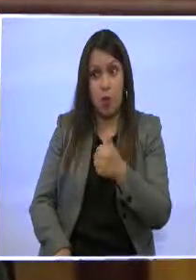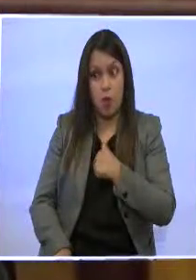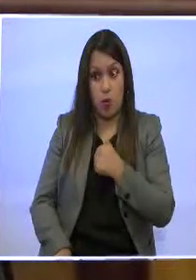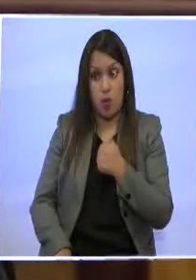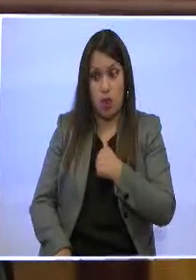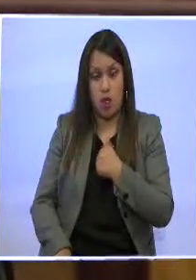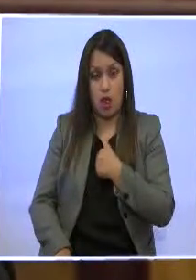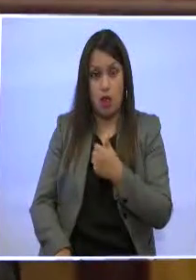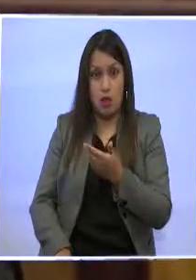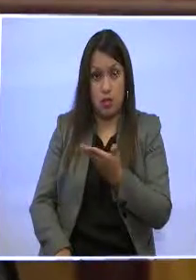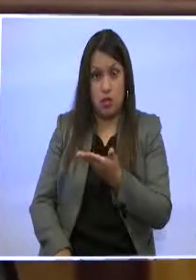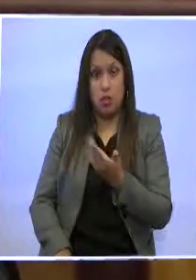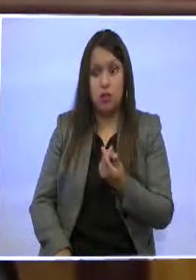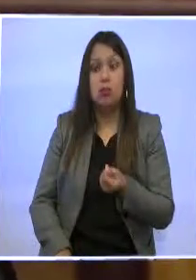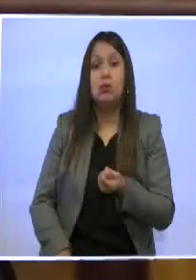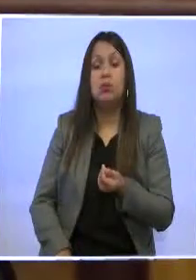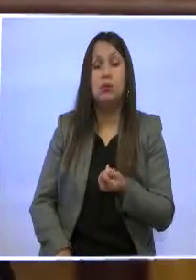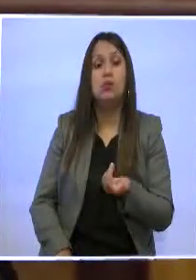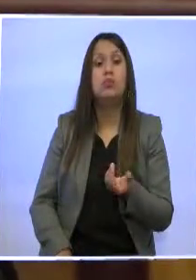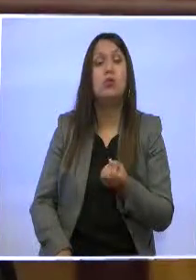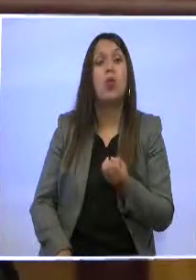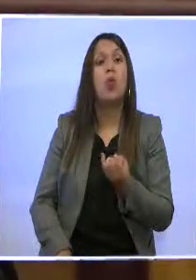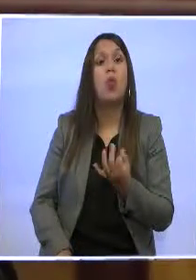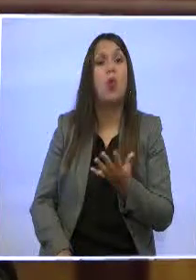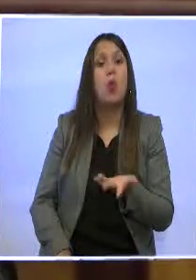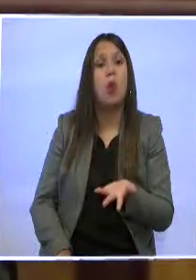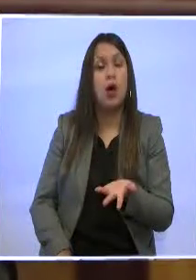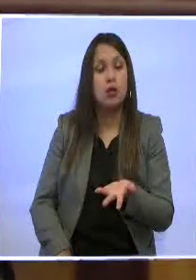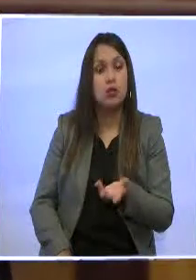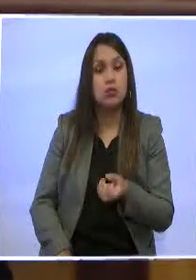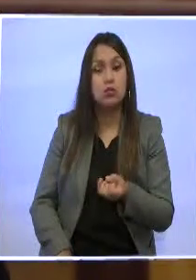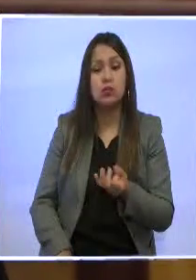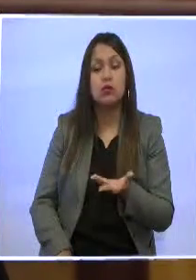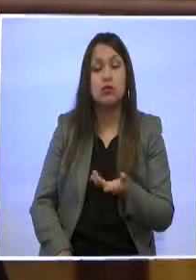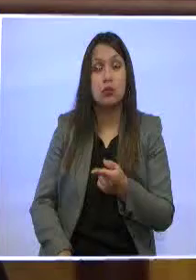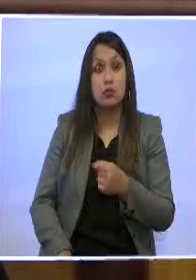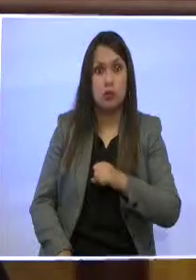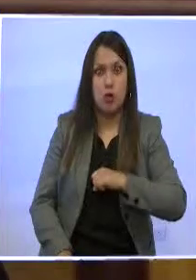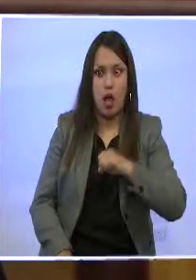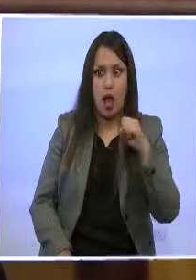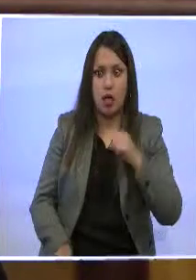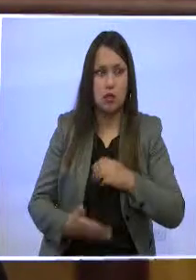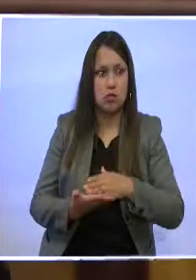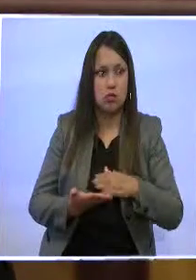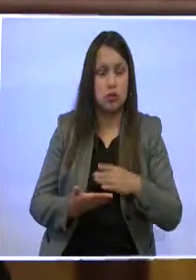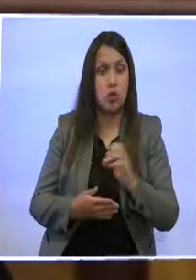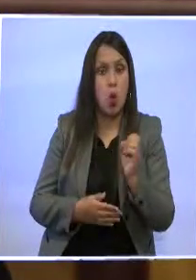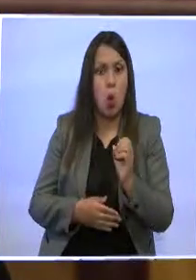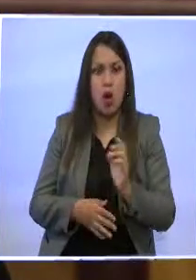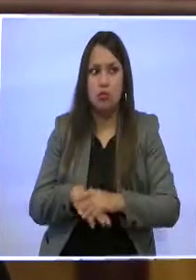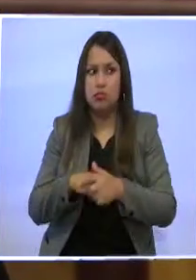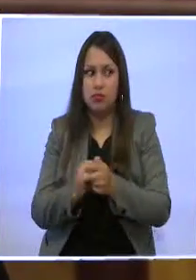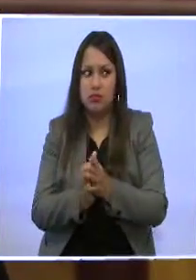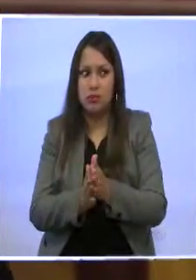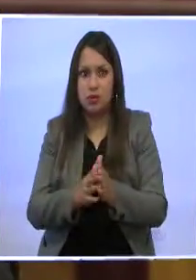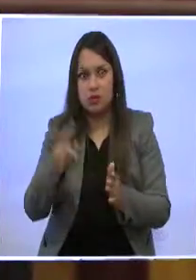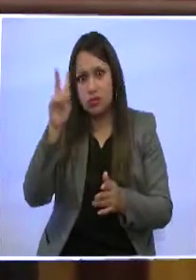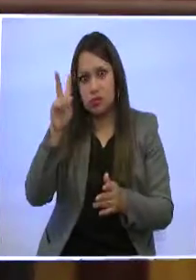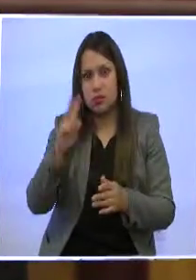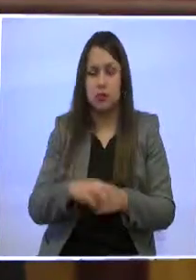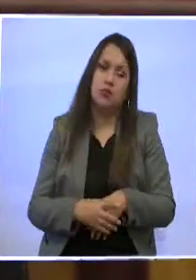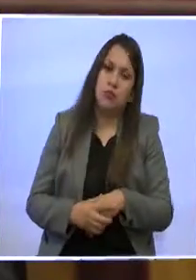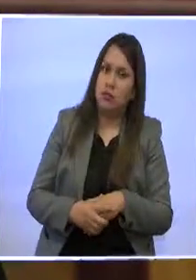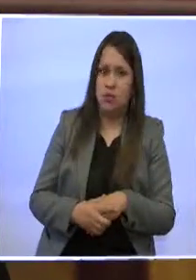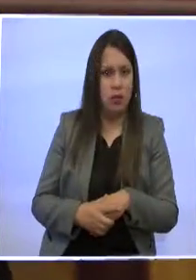en los costos asignados tiene que verificarse al centavo, que no hayan ganancias excesivas ni abusivas aprovechando esta condición.